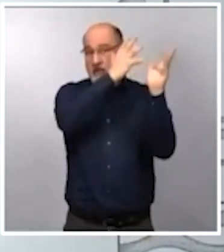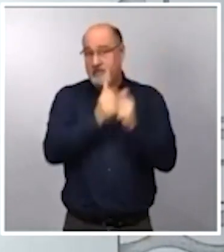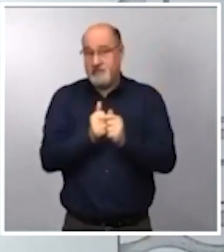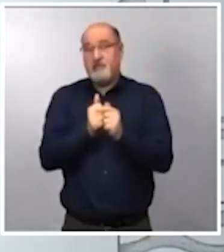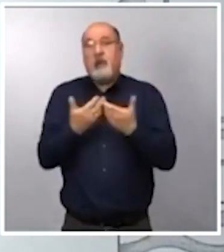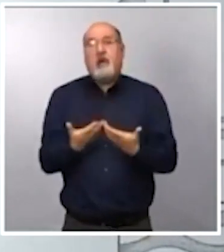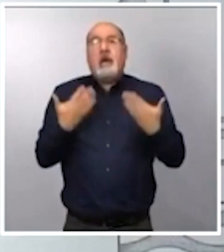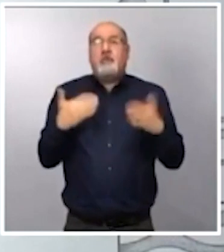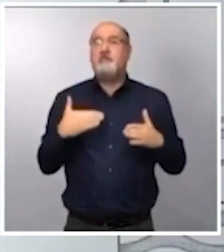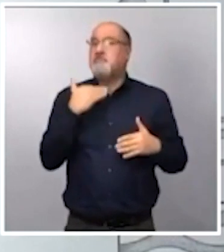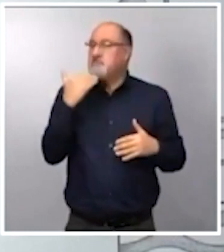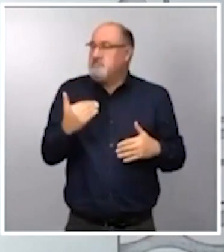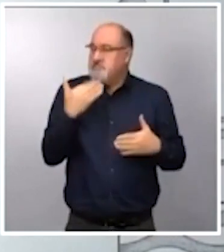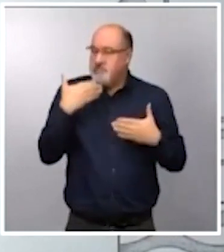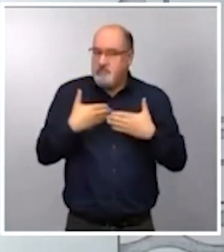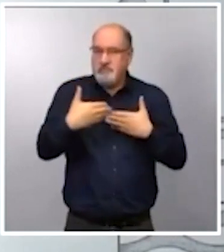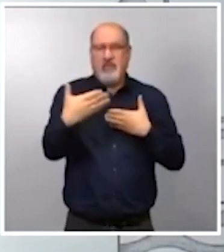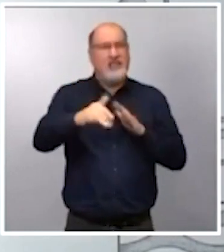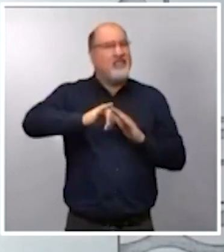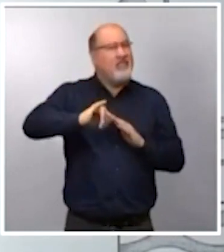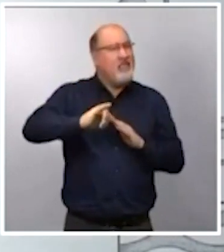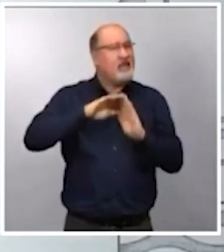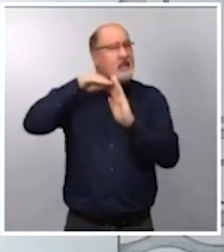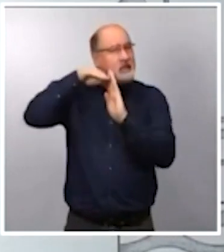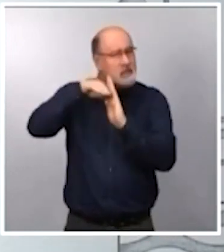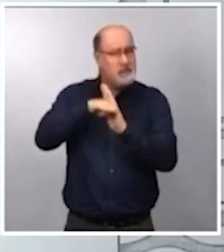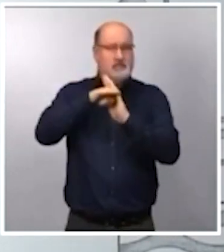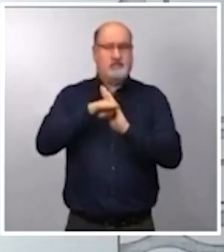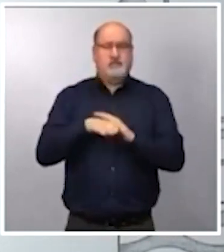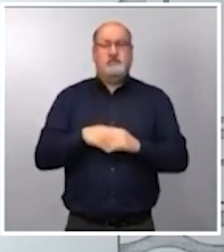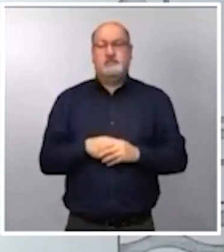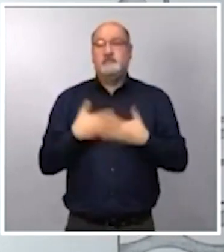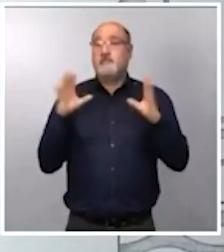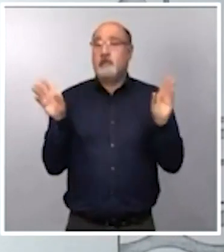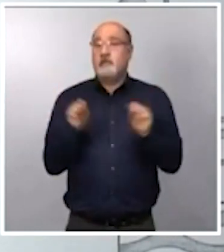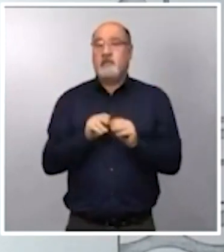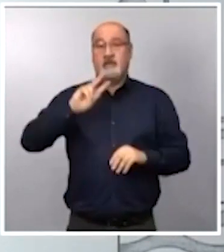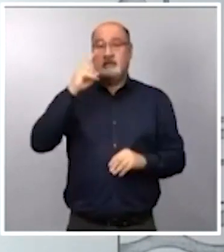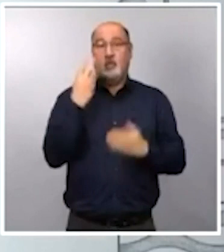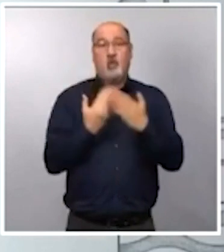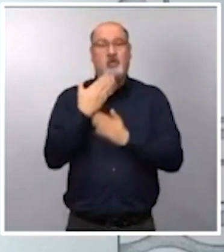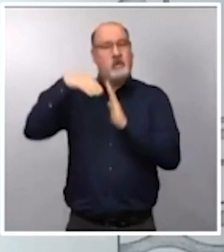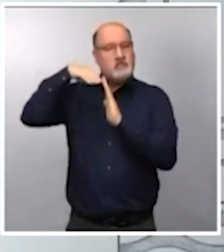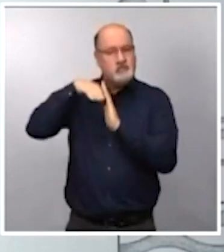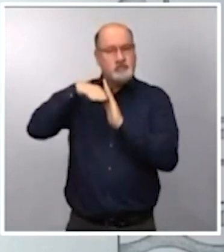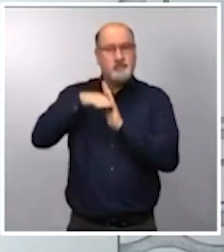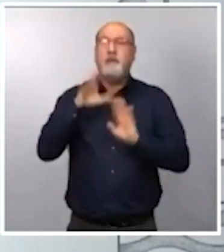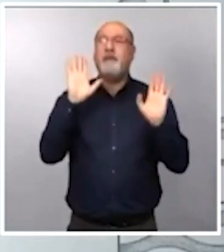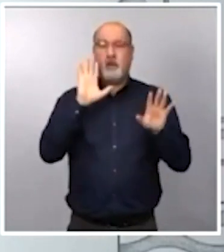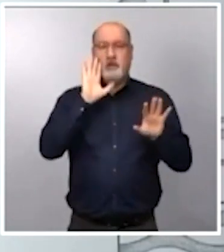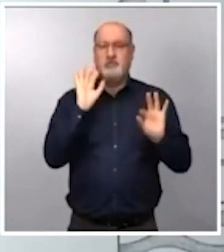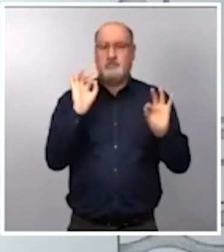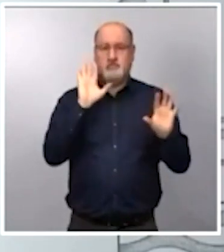estaríamos ya muy cerca de ese punto. Por tanto, segundo día consecutivo de bajada, pero prudencia y esperar a la